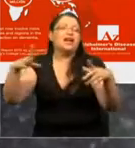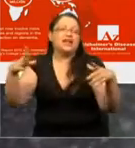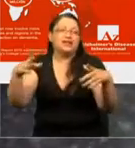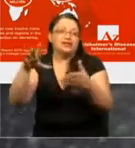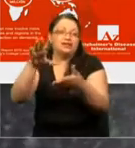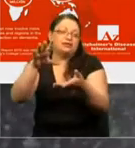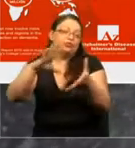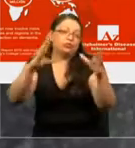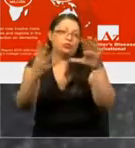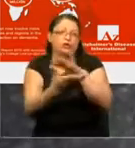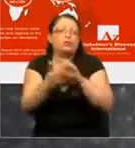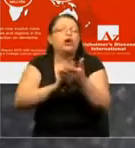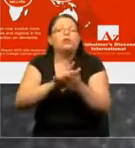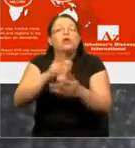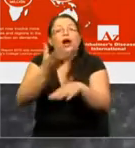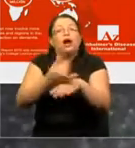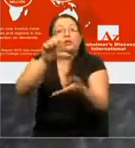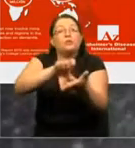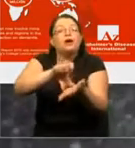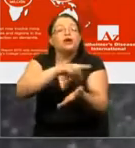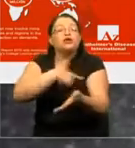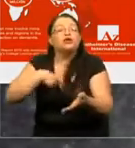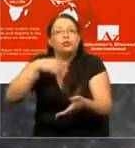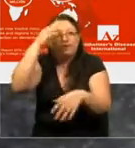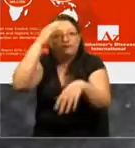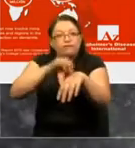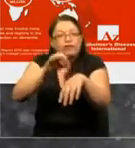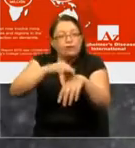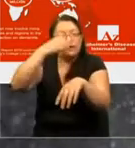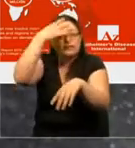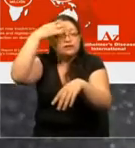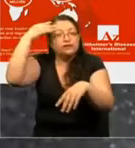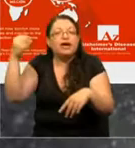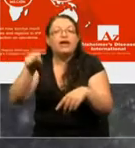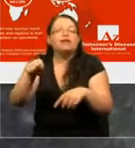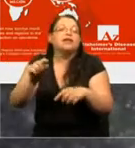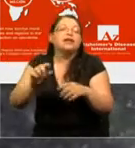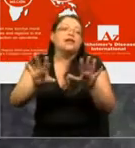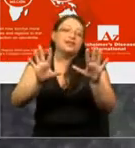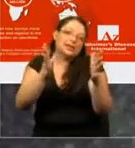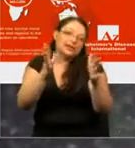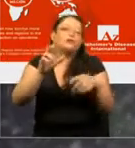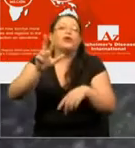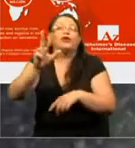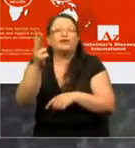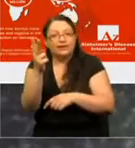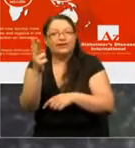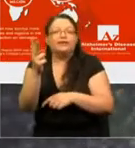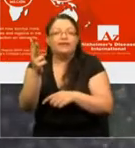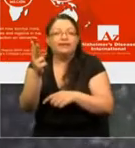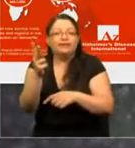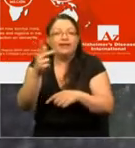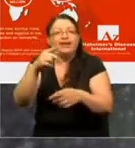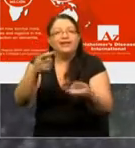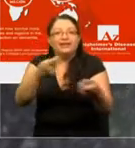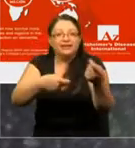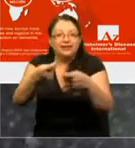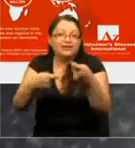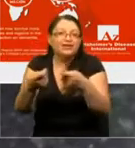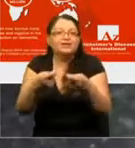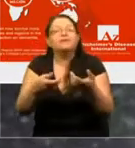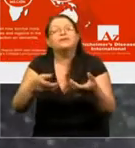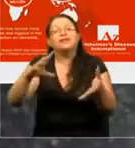llamara enfermedad de Alzheimer, este país sería la décimo octava economía del mundo. De hecho, esa cantidad de dinero es tan grande